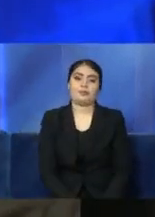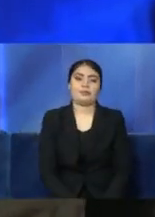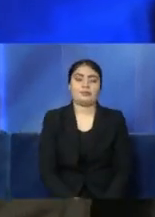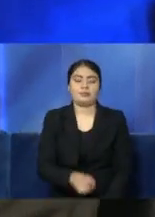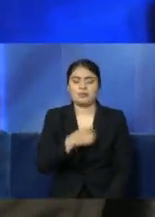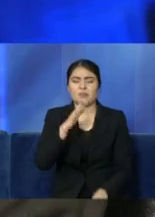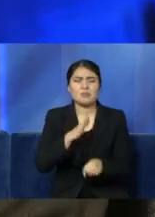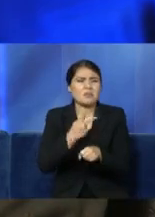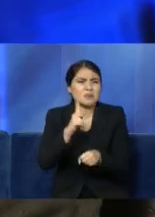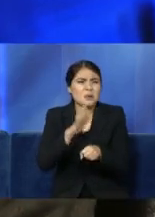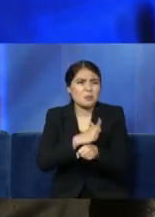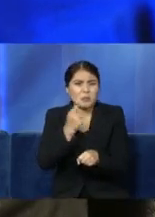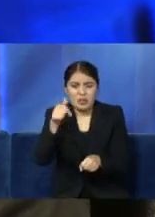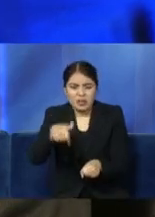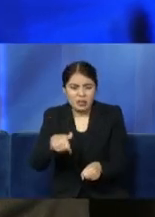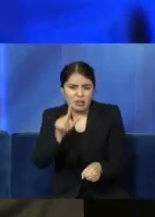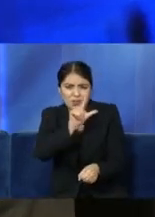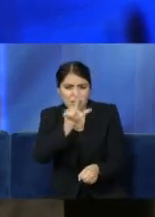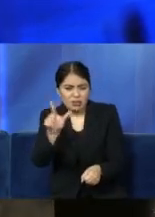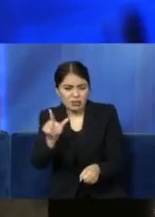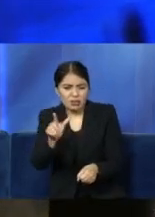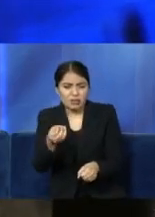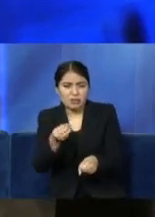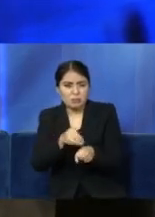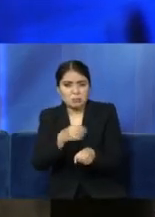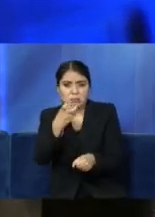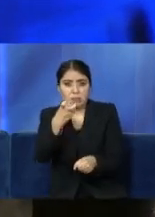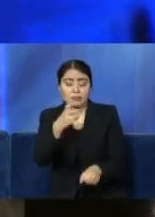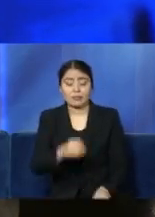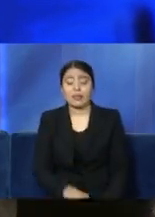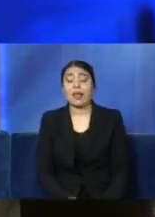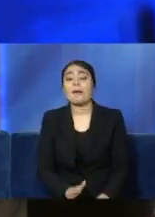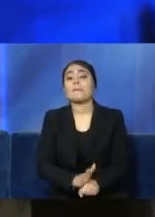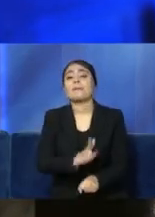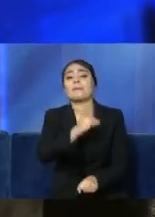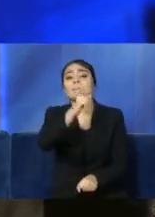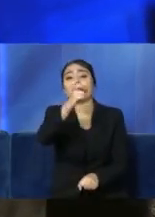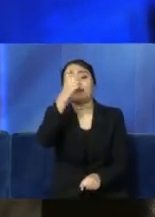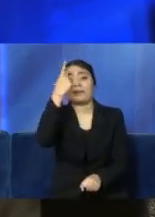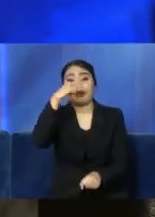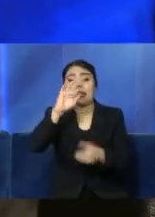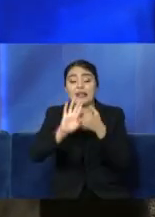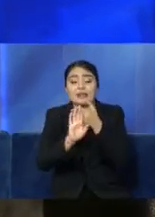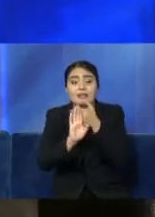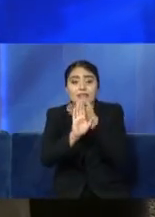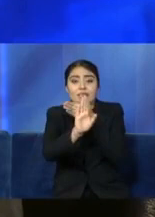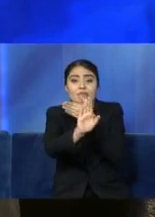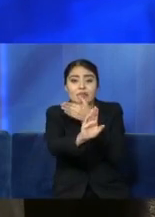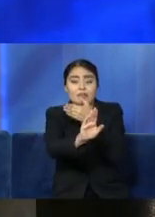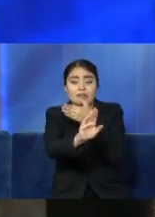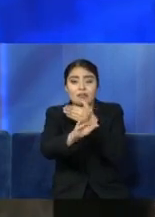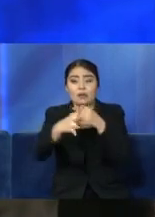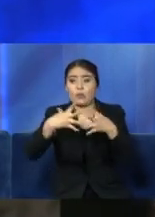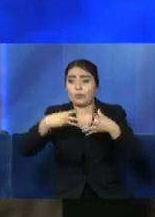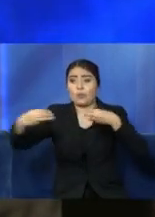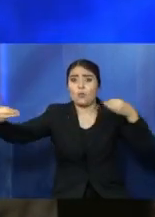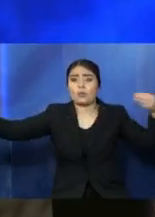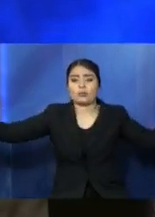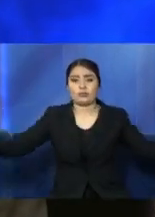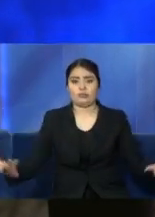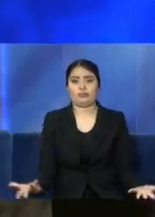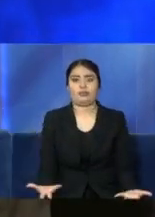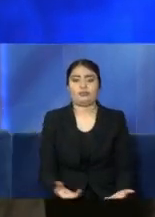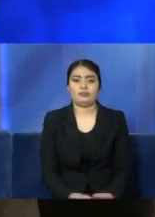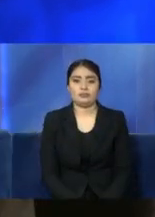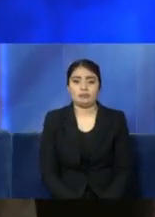medidas? Pues es precisamente para evitar que nos sobrepase, cuando lleguemos a, si es que llegamos, ojalá no, a